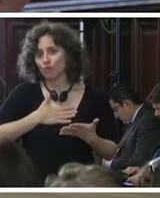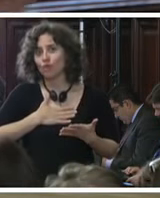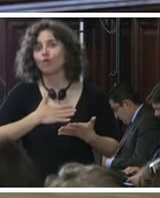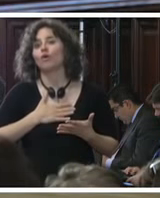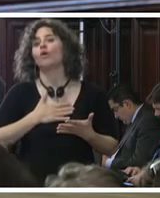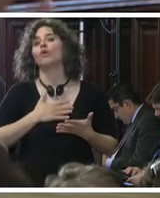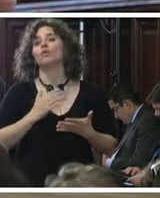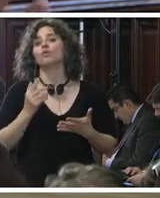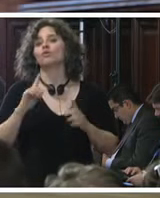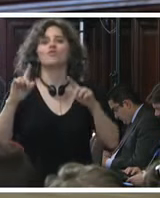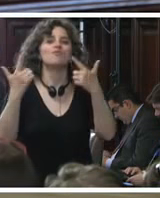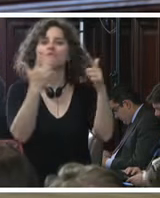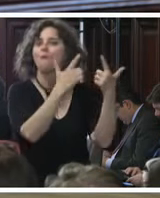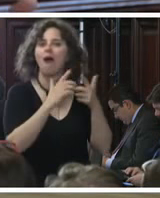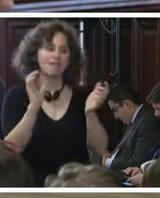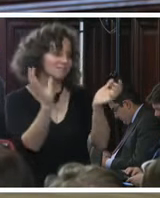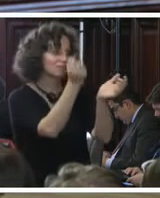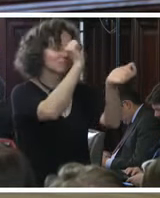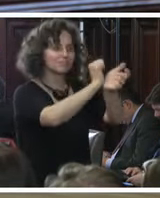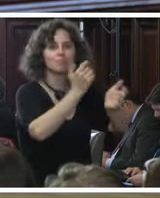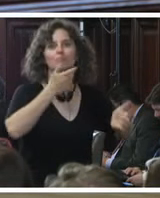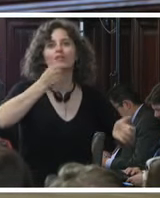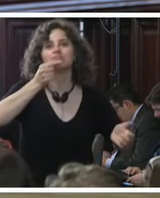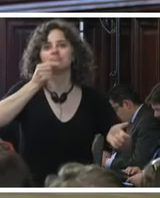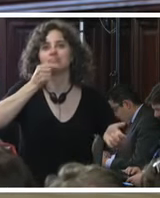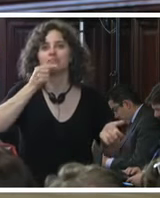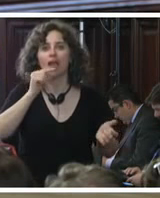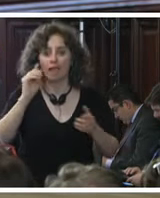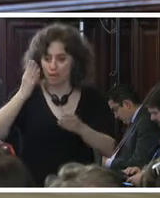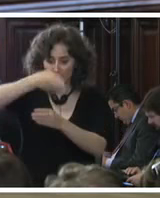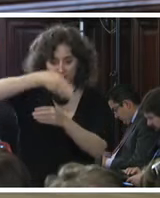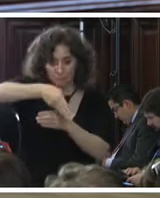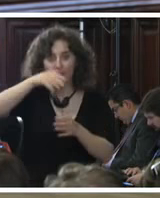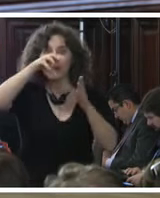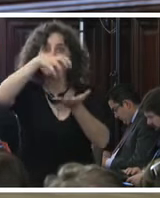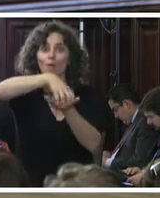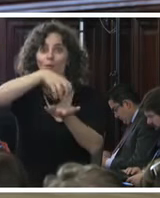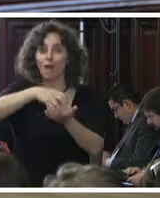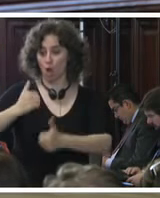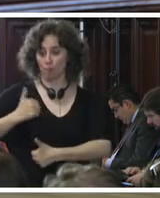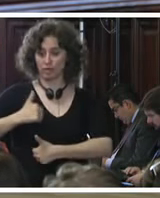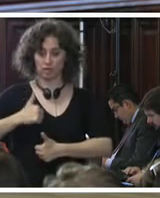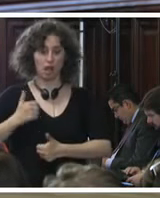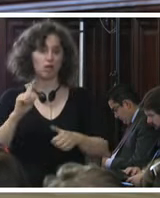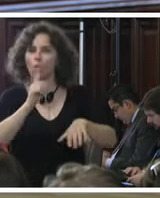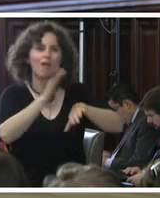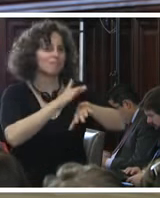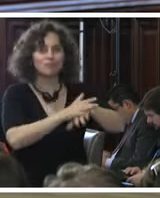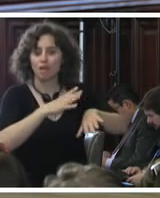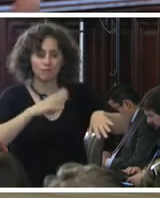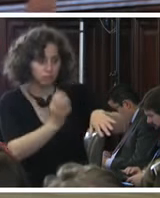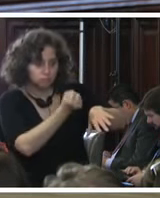tanto no haya la detención de los policías de Huitzuco los policías federales que los militares no estén responsabilizados